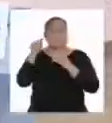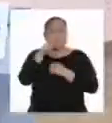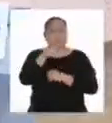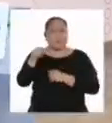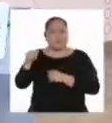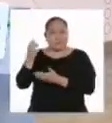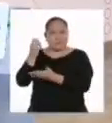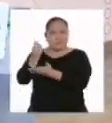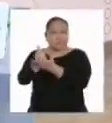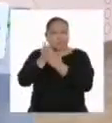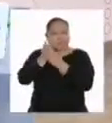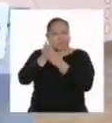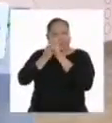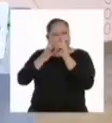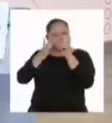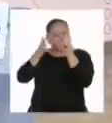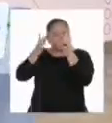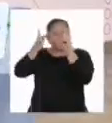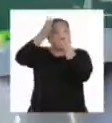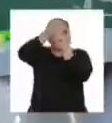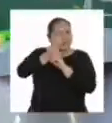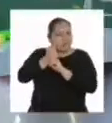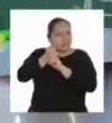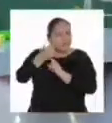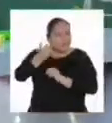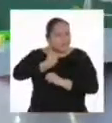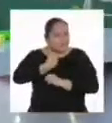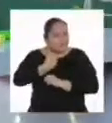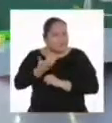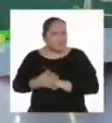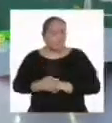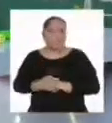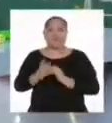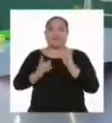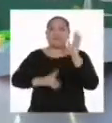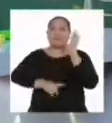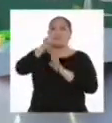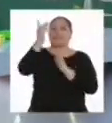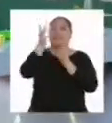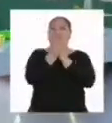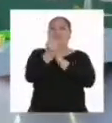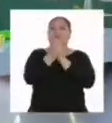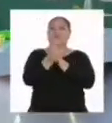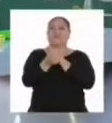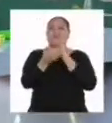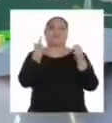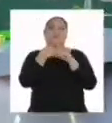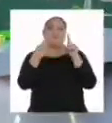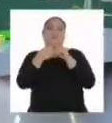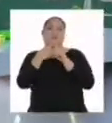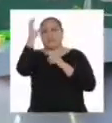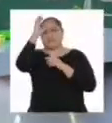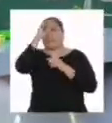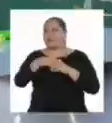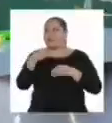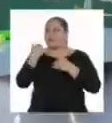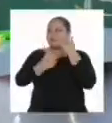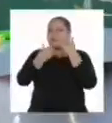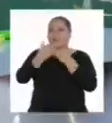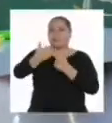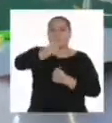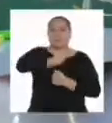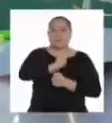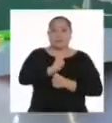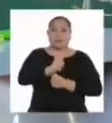nos ayuda a alcanzar nuestras metas personales? El desarrollo de habilidades y competencias es un proceso personal,